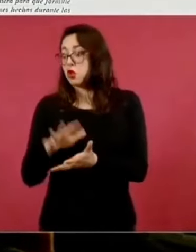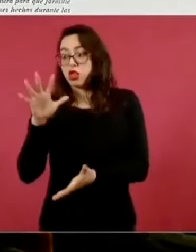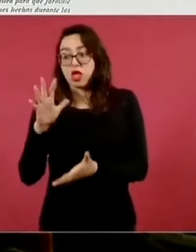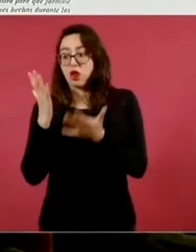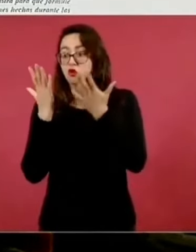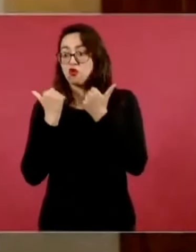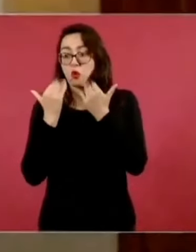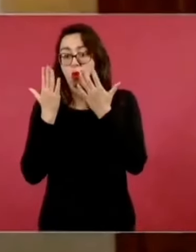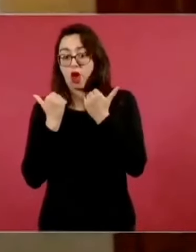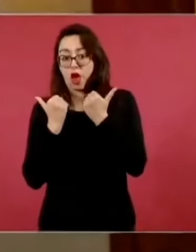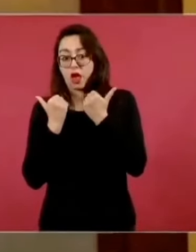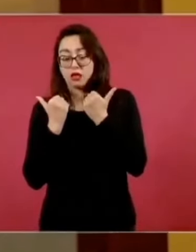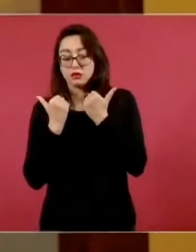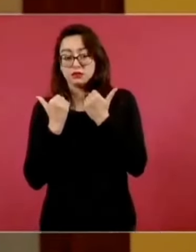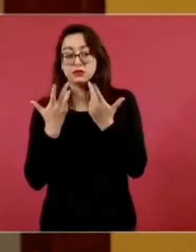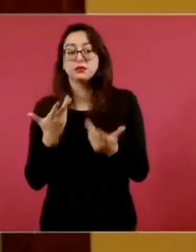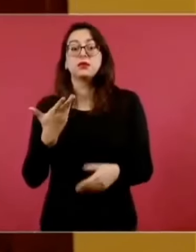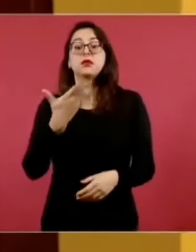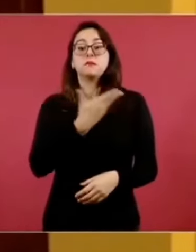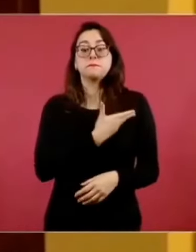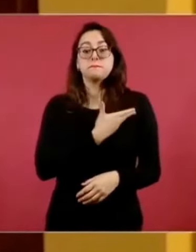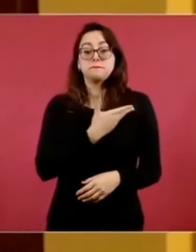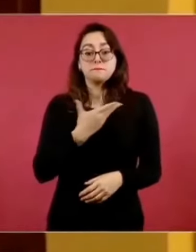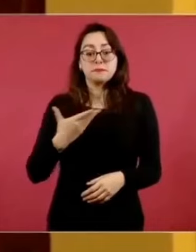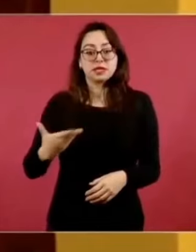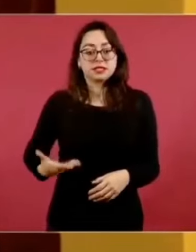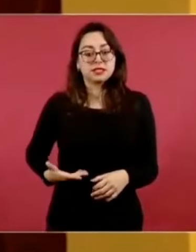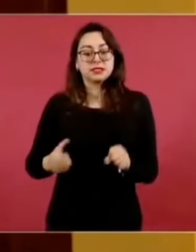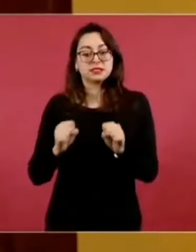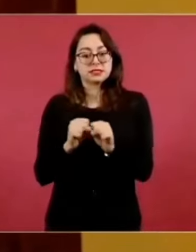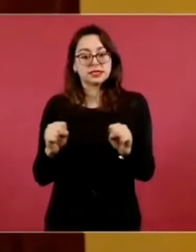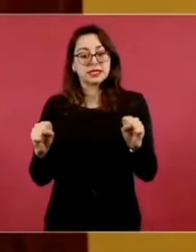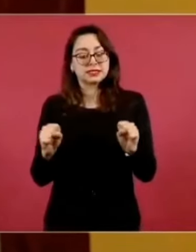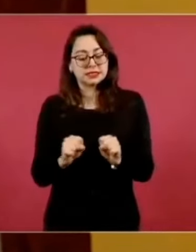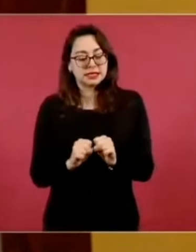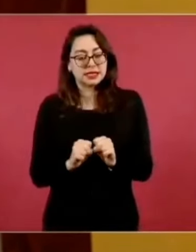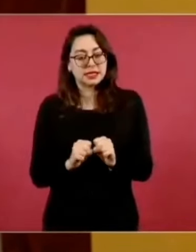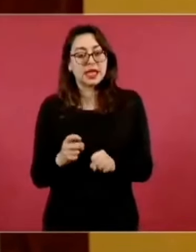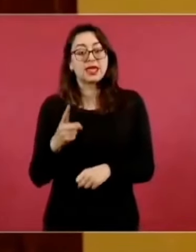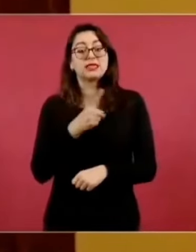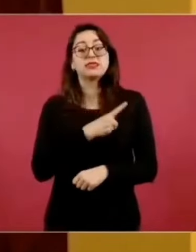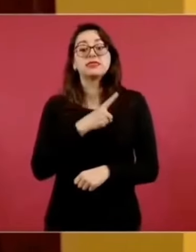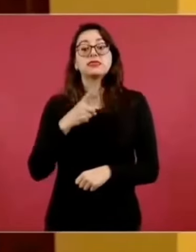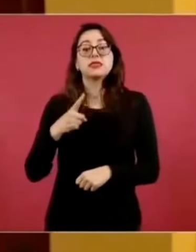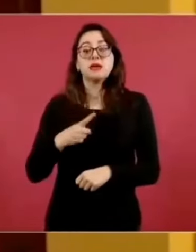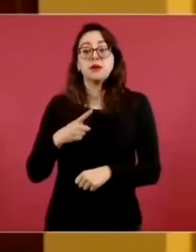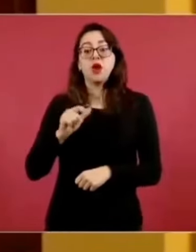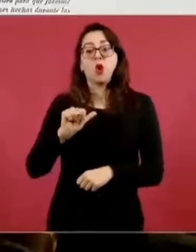él o la presidenta de la sala lo turnará